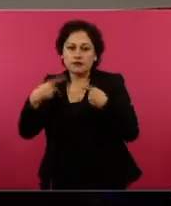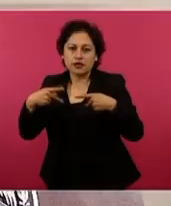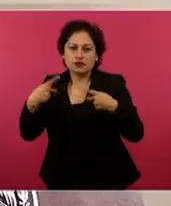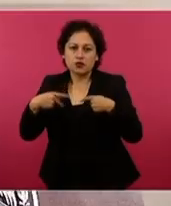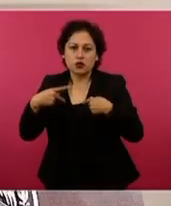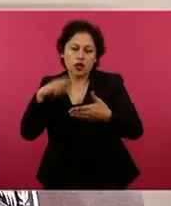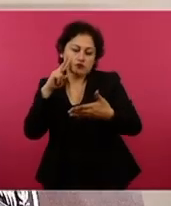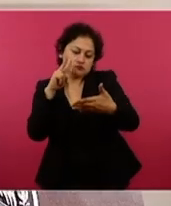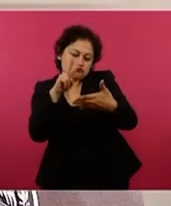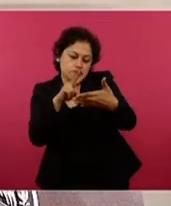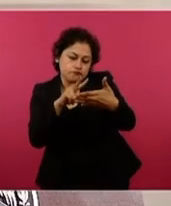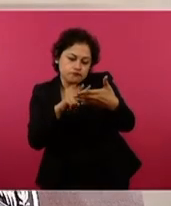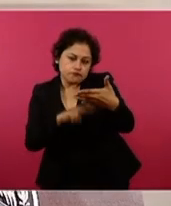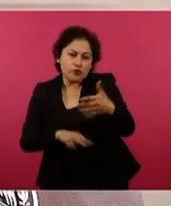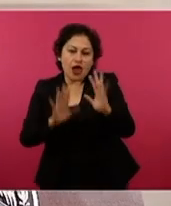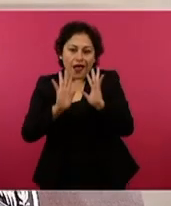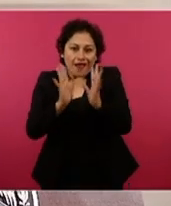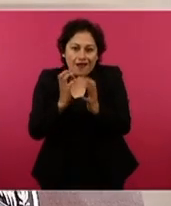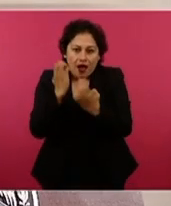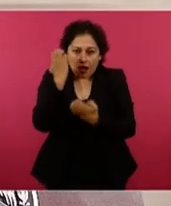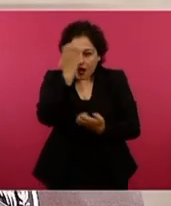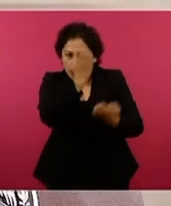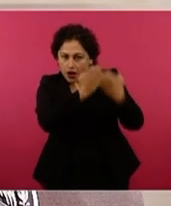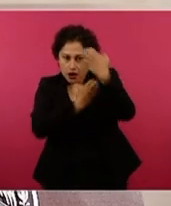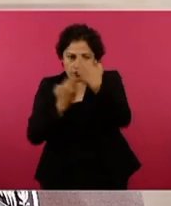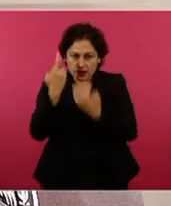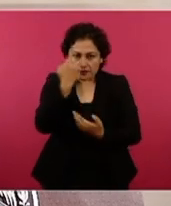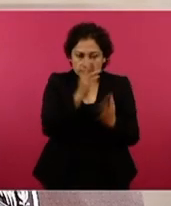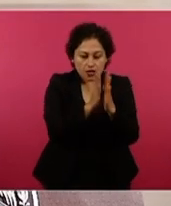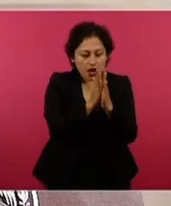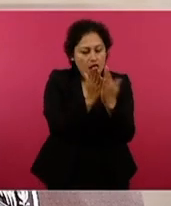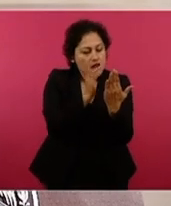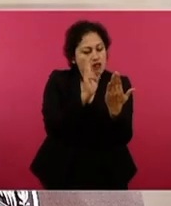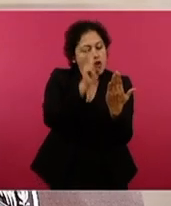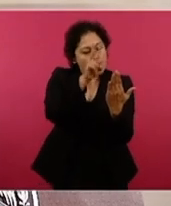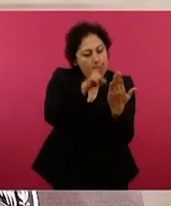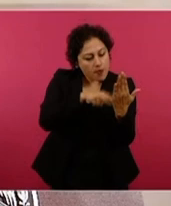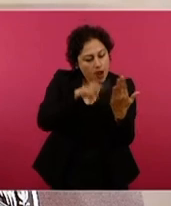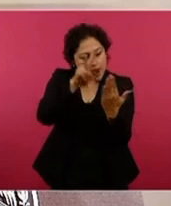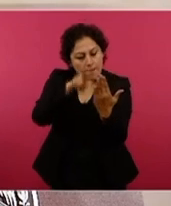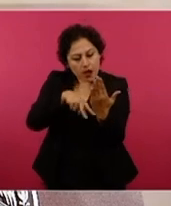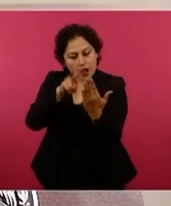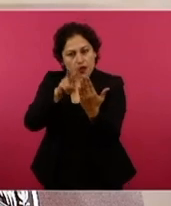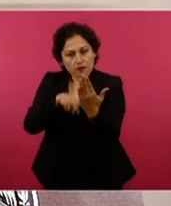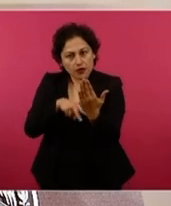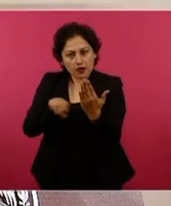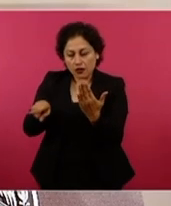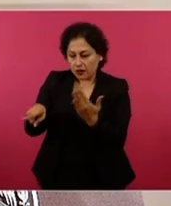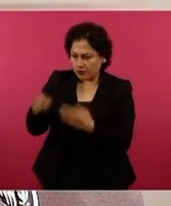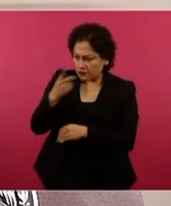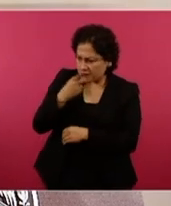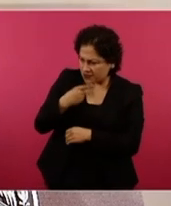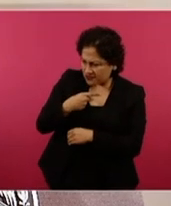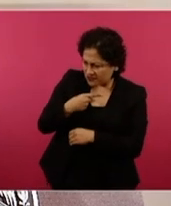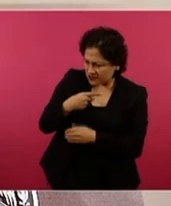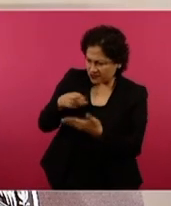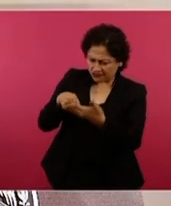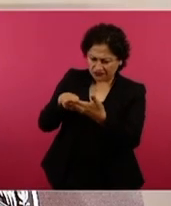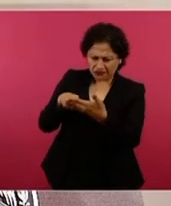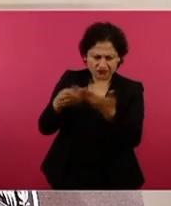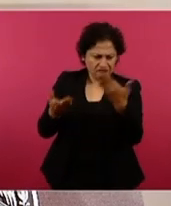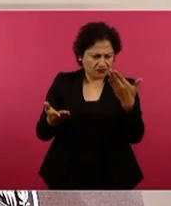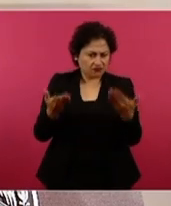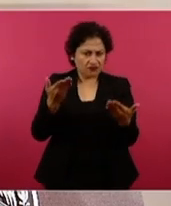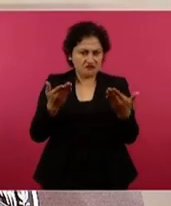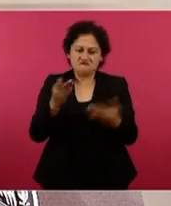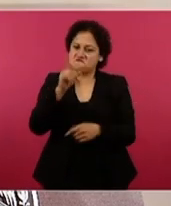revisado con detenimiento los libros de texto y han echado por tierra las mentiras de la oposición. ¿Qué ha pasado y